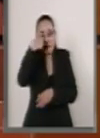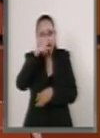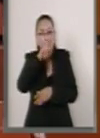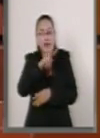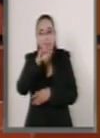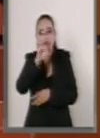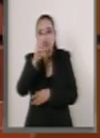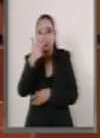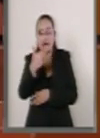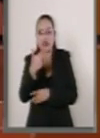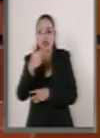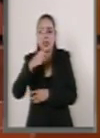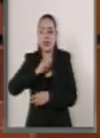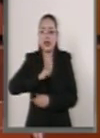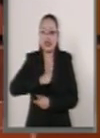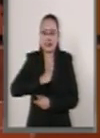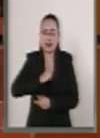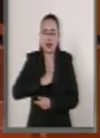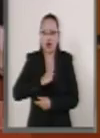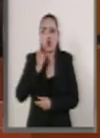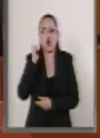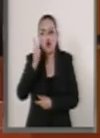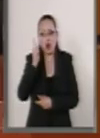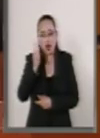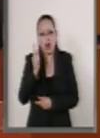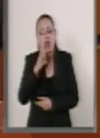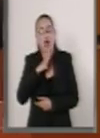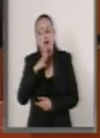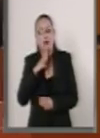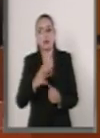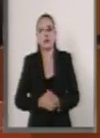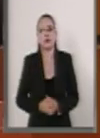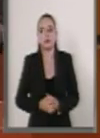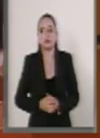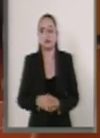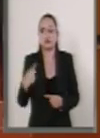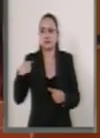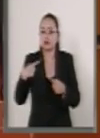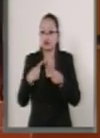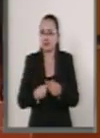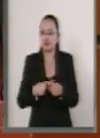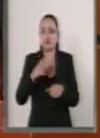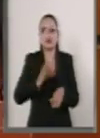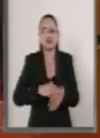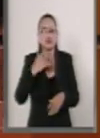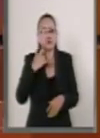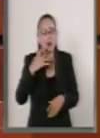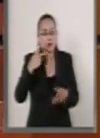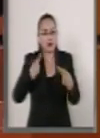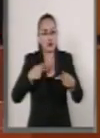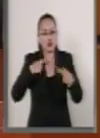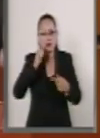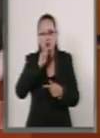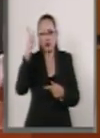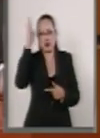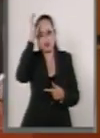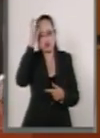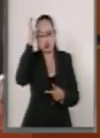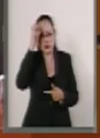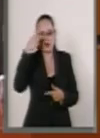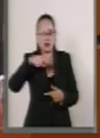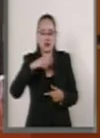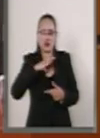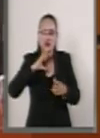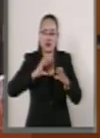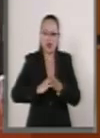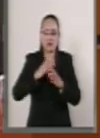SIDA, que al día de hoy, por más esfuerzos de los científicos de estos centros de investigación,